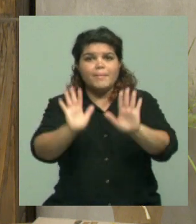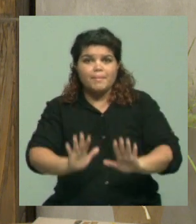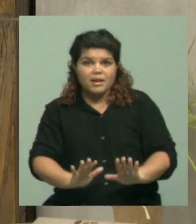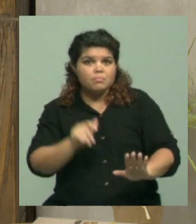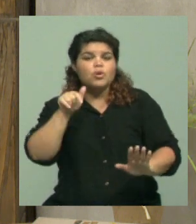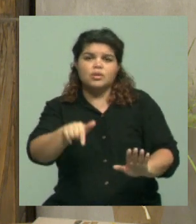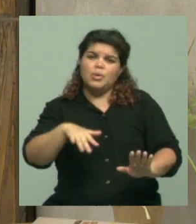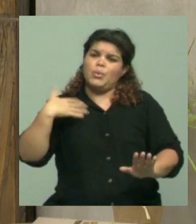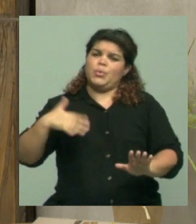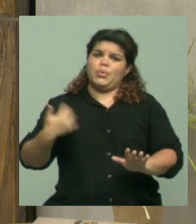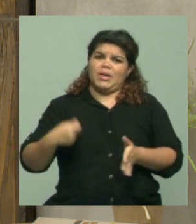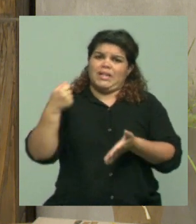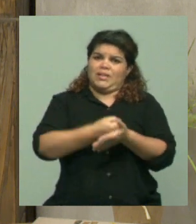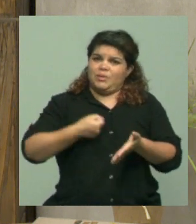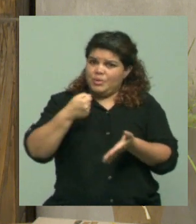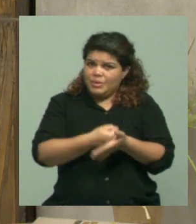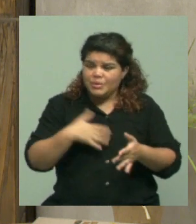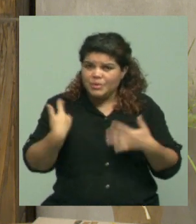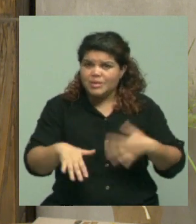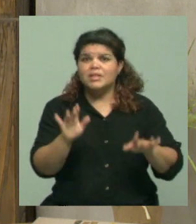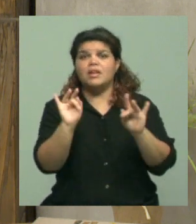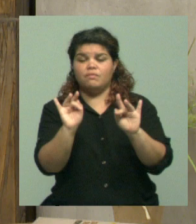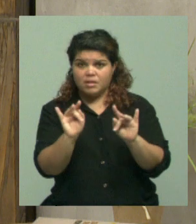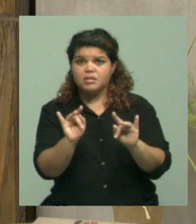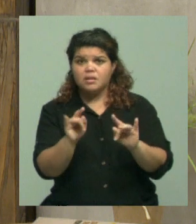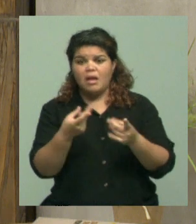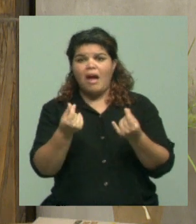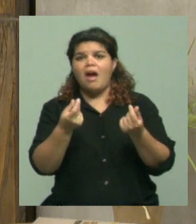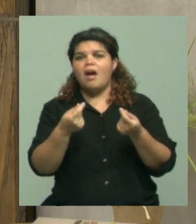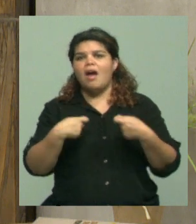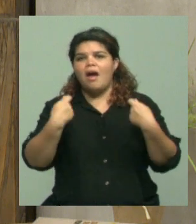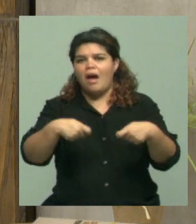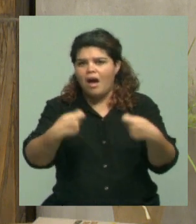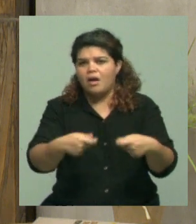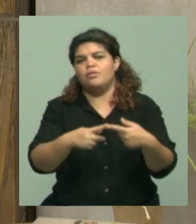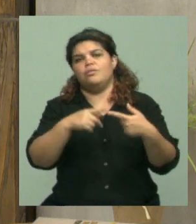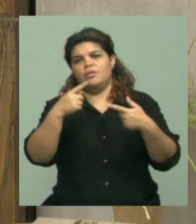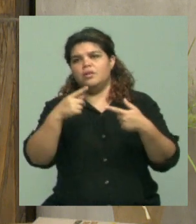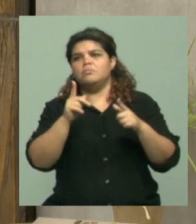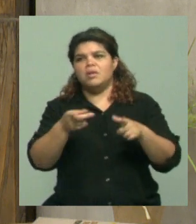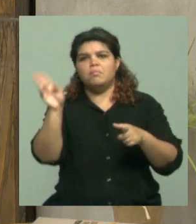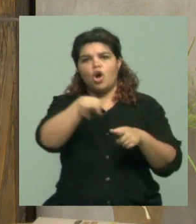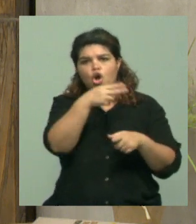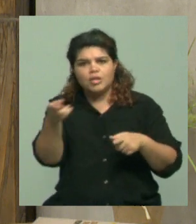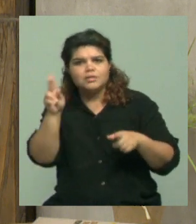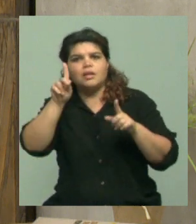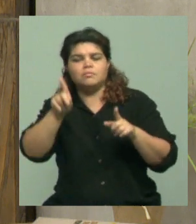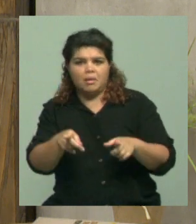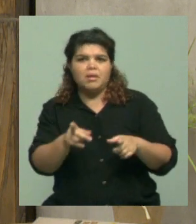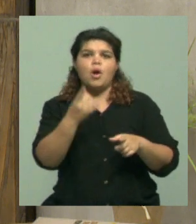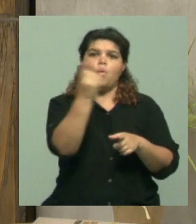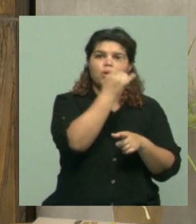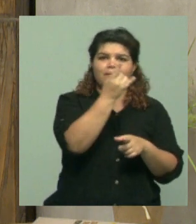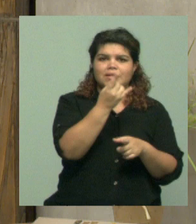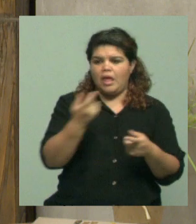terminar, necesitamos gastos económicos y demás y afortunadamente no solamente la Universidad Nacional de Cuyo como CONICET ha hecho aporte económico,